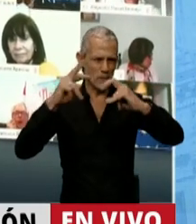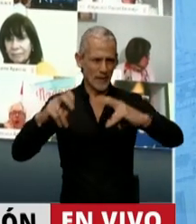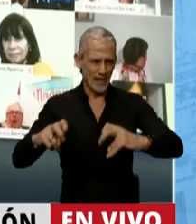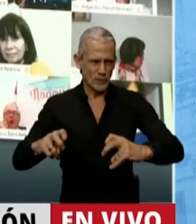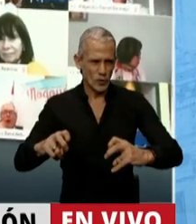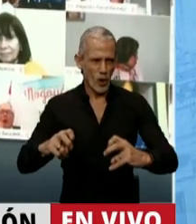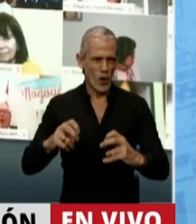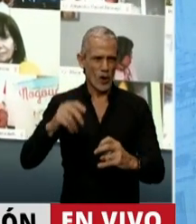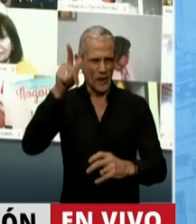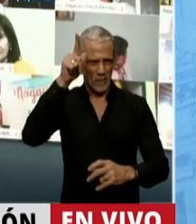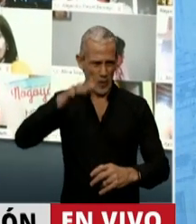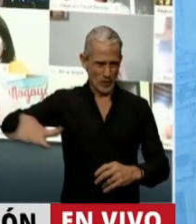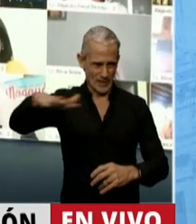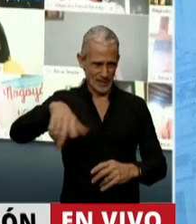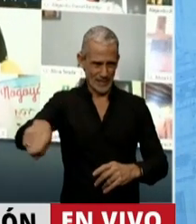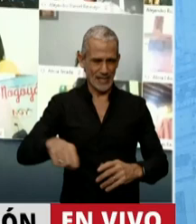investigación desde las fuerzas federales.